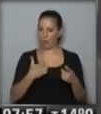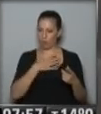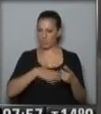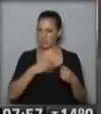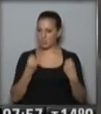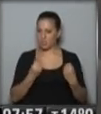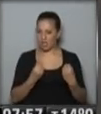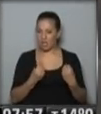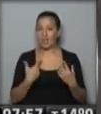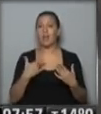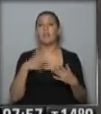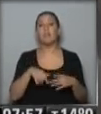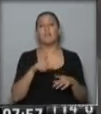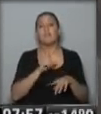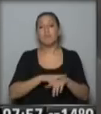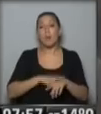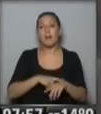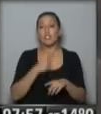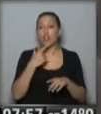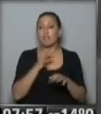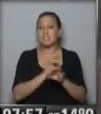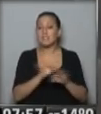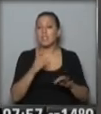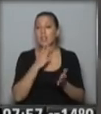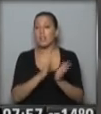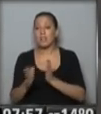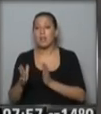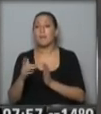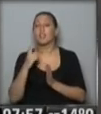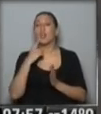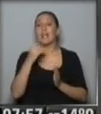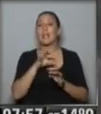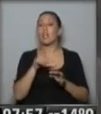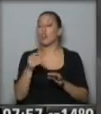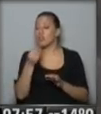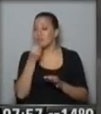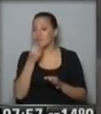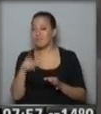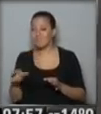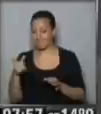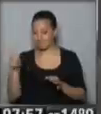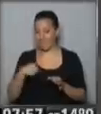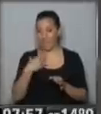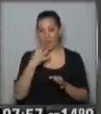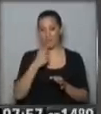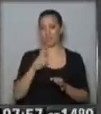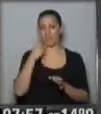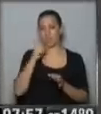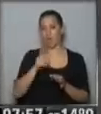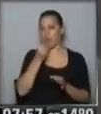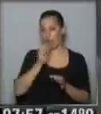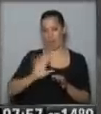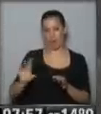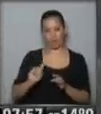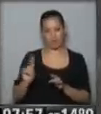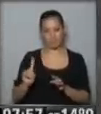tratar en los momentos que se puede tratar y evitar estos alimentos que son los que pueden causarnos estos tipos de alergia. Esto sin